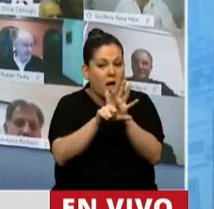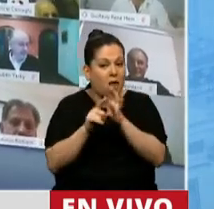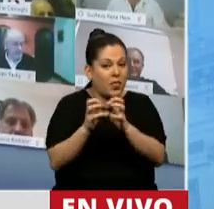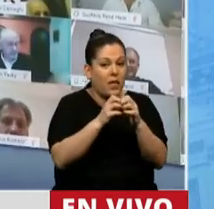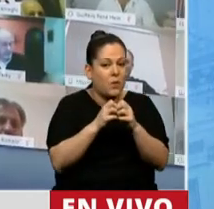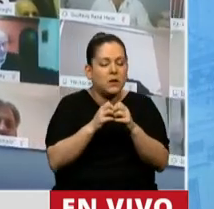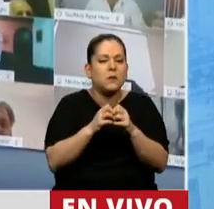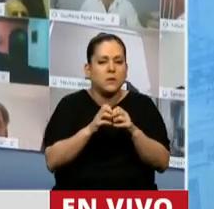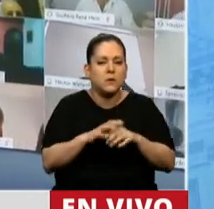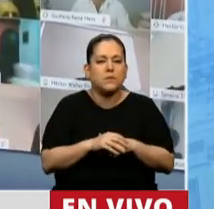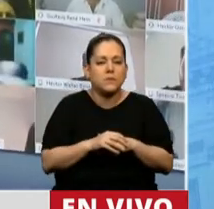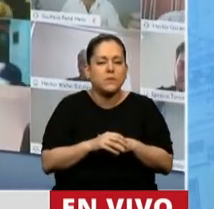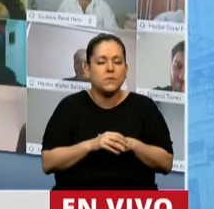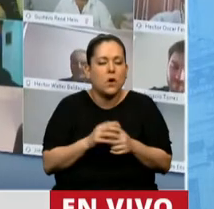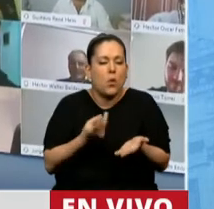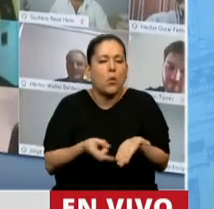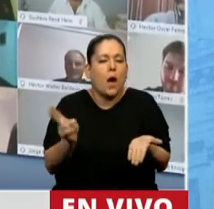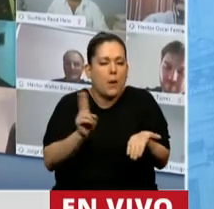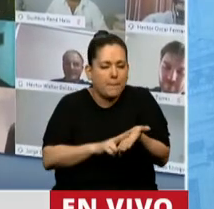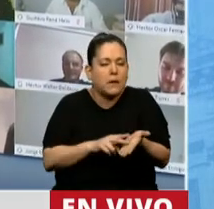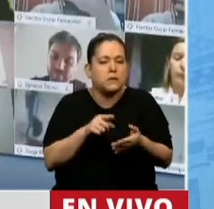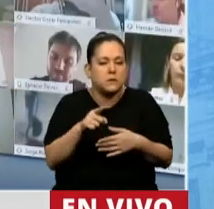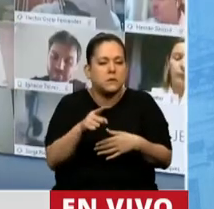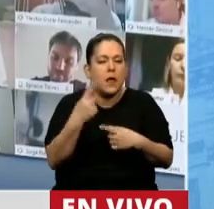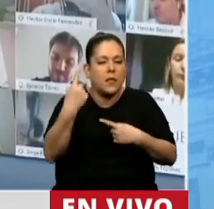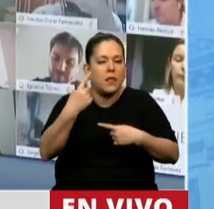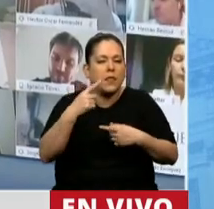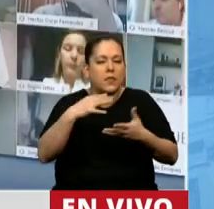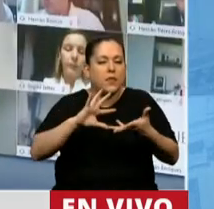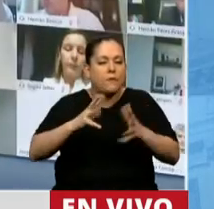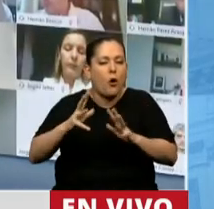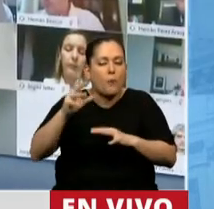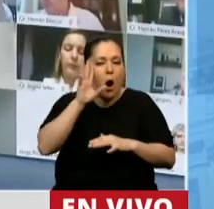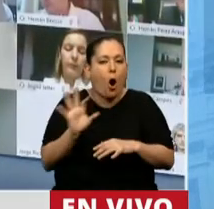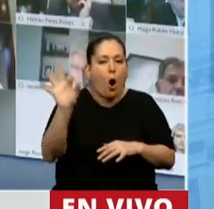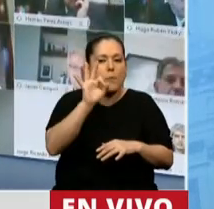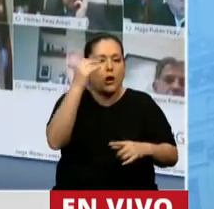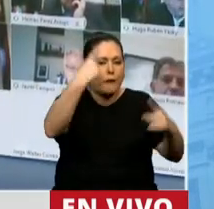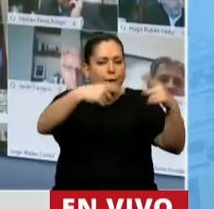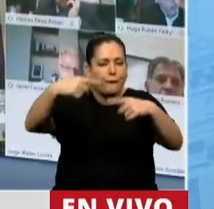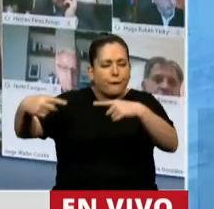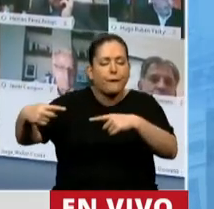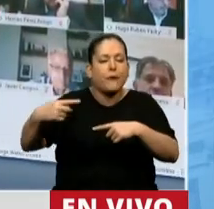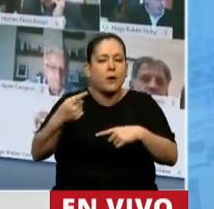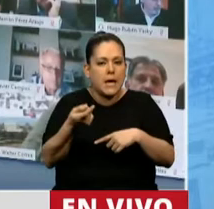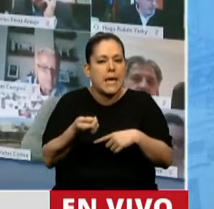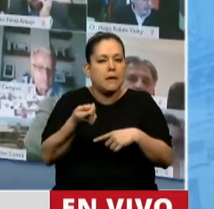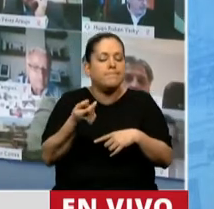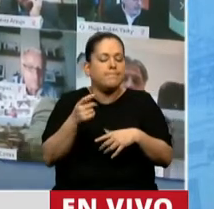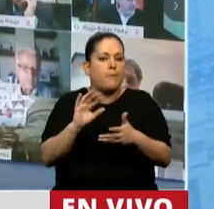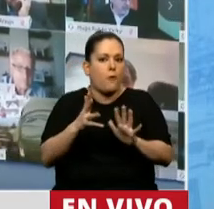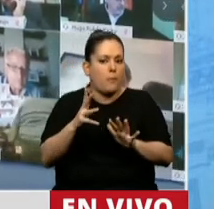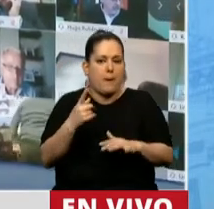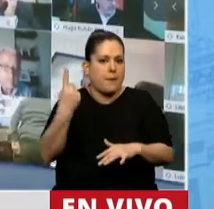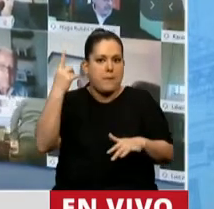nos pueda mostrar una vez más las diferentes perspectivas, las diferentes visiones, casi antagónicas